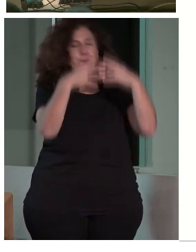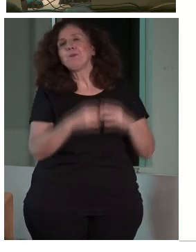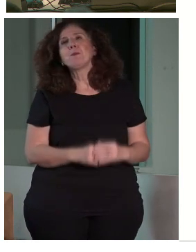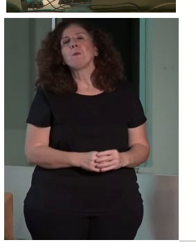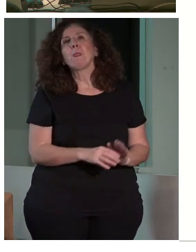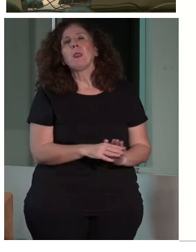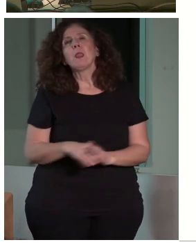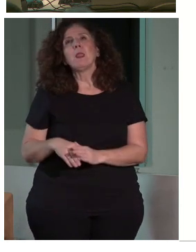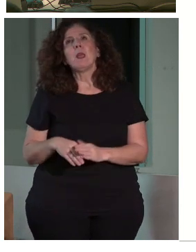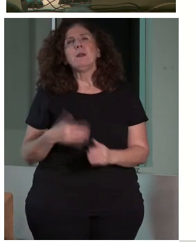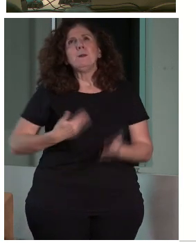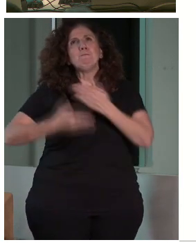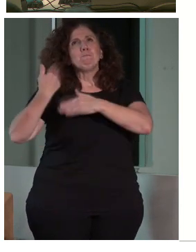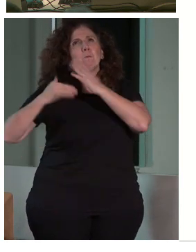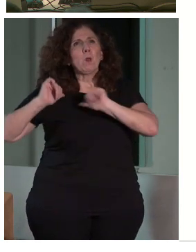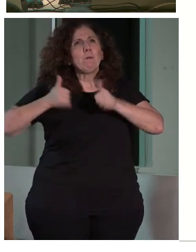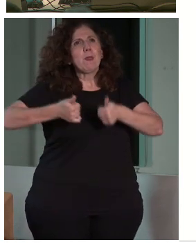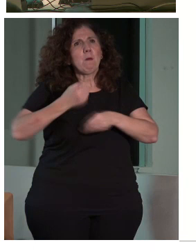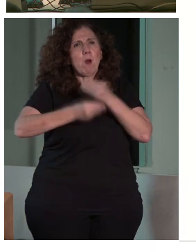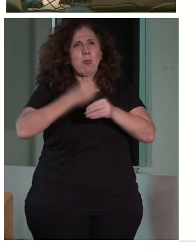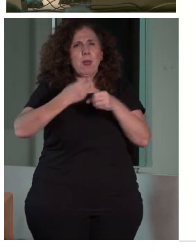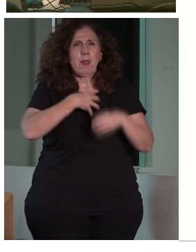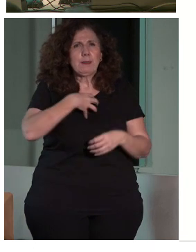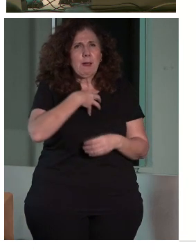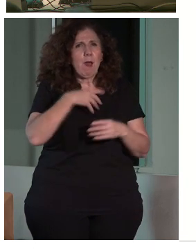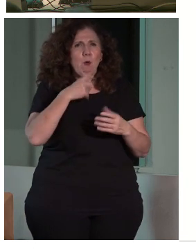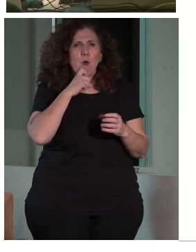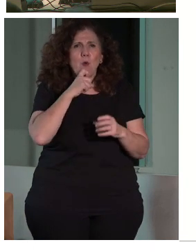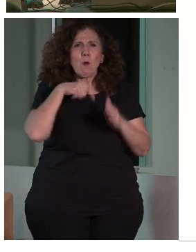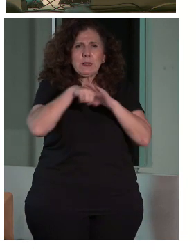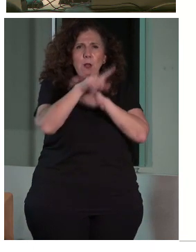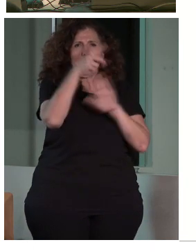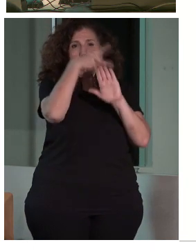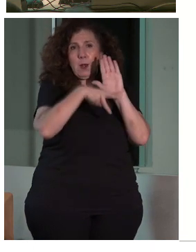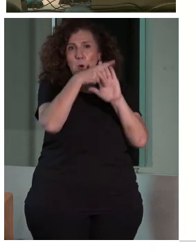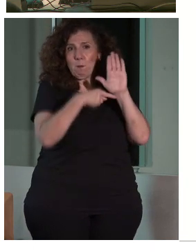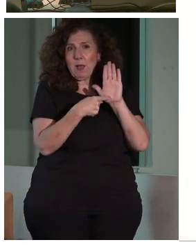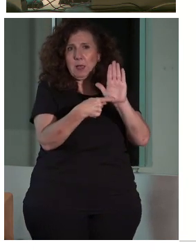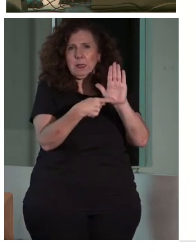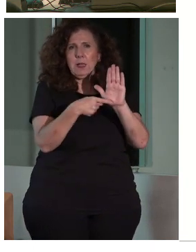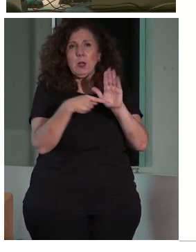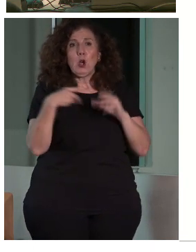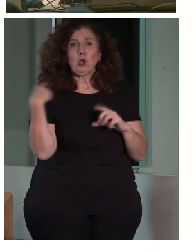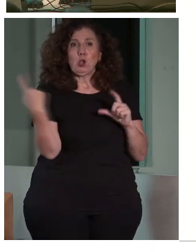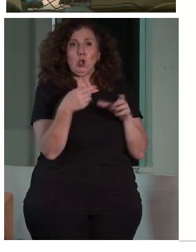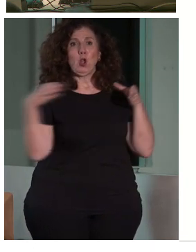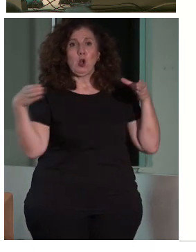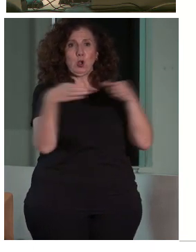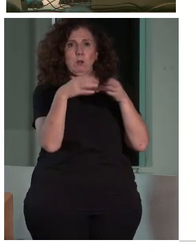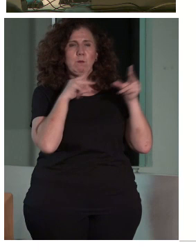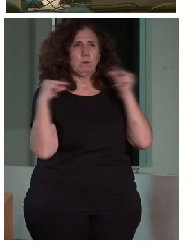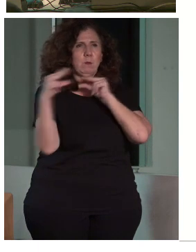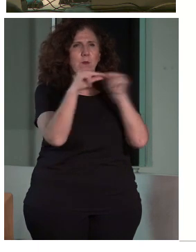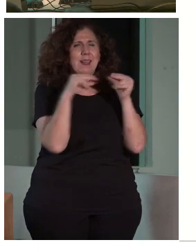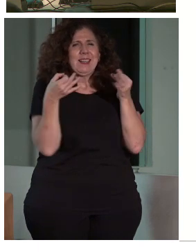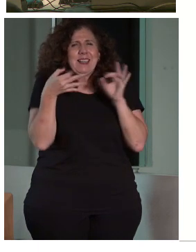esta norma, pues primero, la primera pregunta es que entendíamos los que estábamos ahí reunidos, trabajando, que